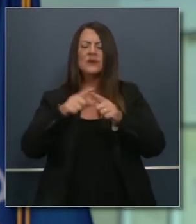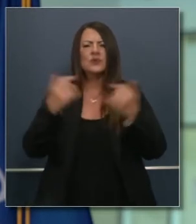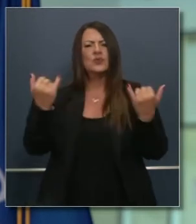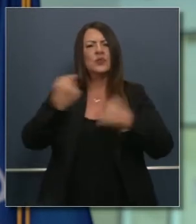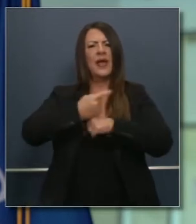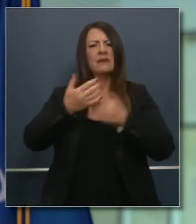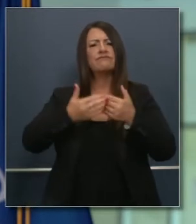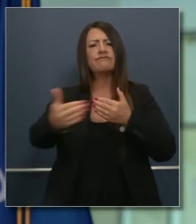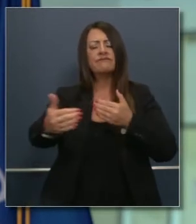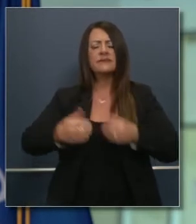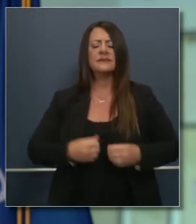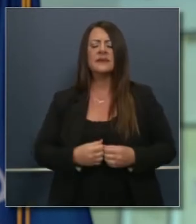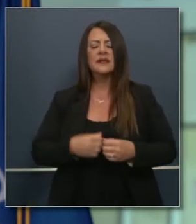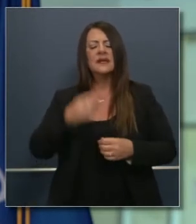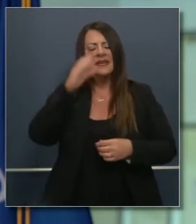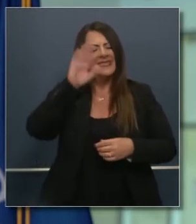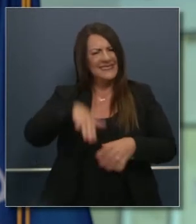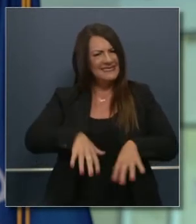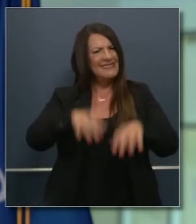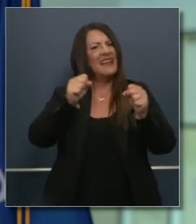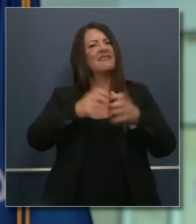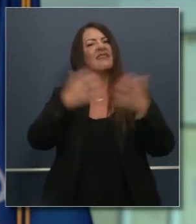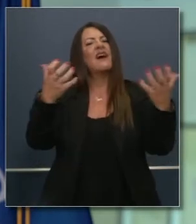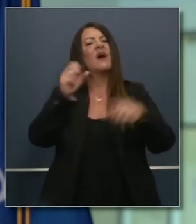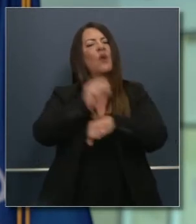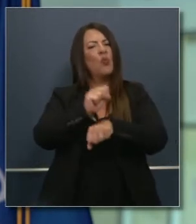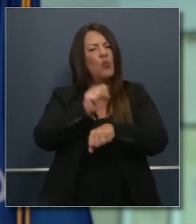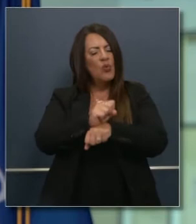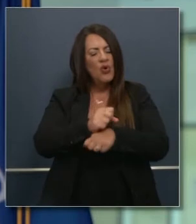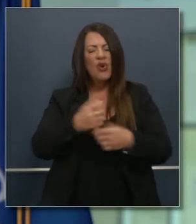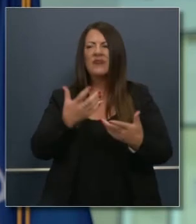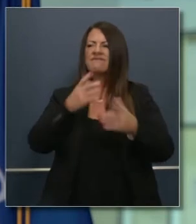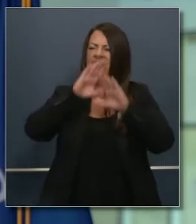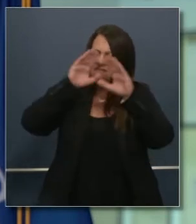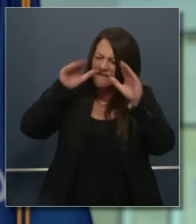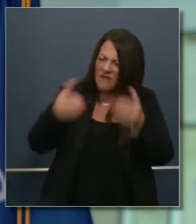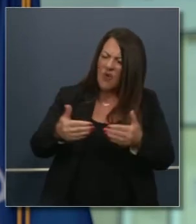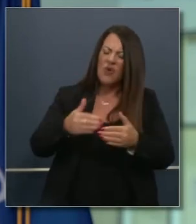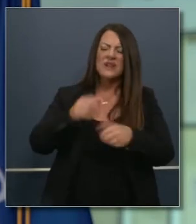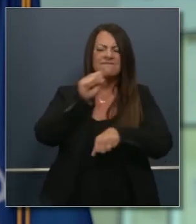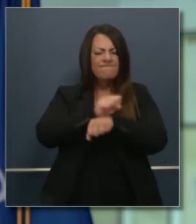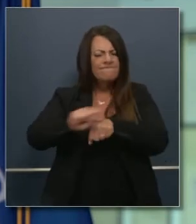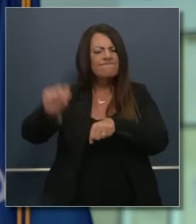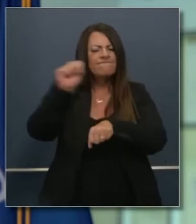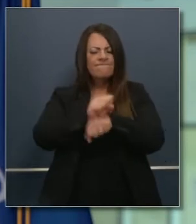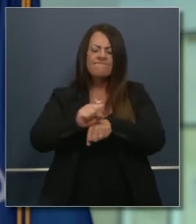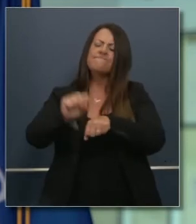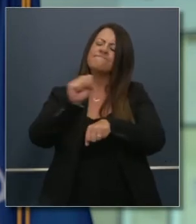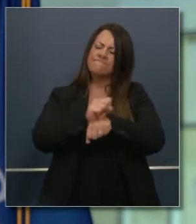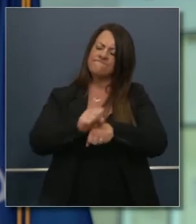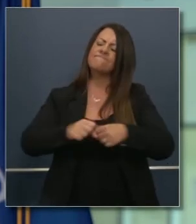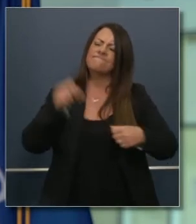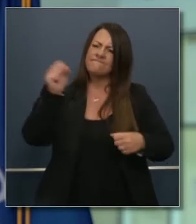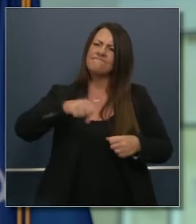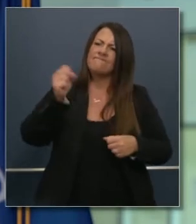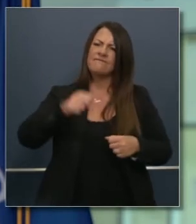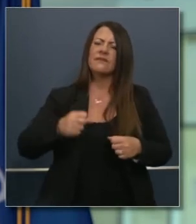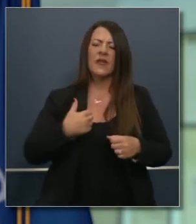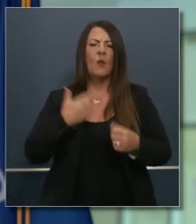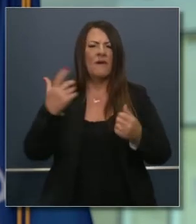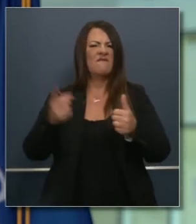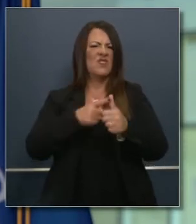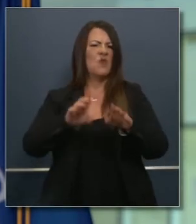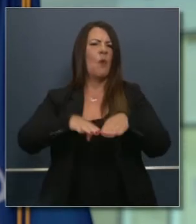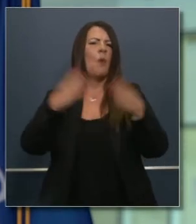Reconocemos que lo que estamos presentando requiere más trabajo, más enfoque y energía y esfuerzo. De modo que quiero empezar